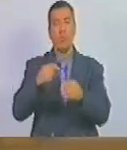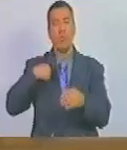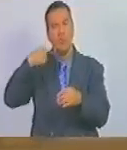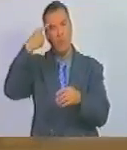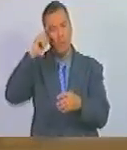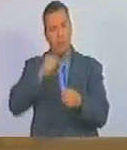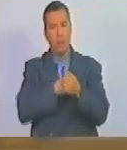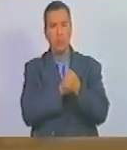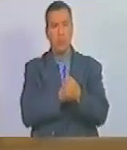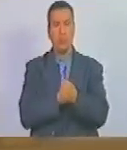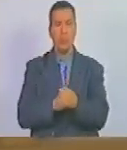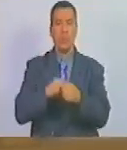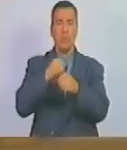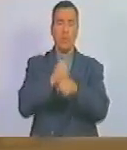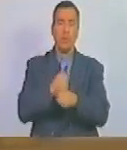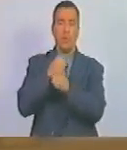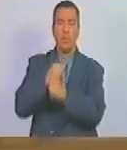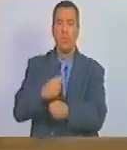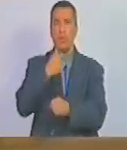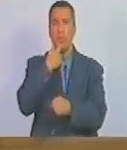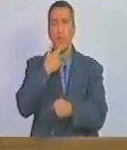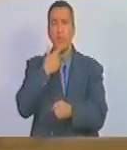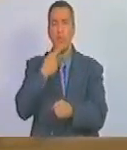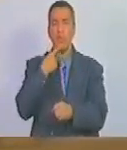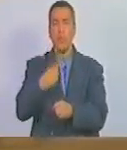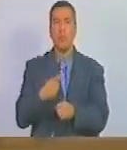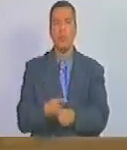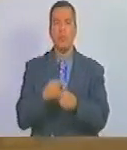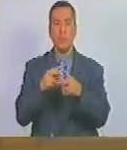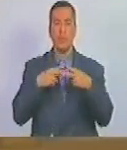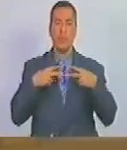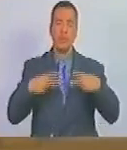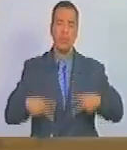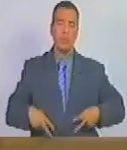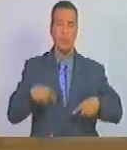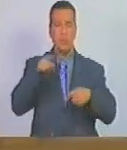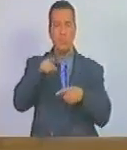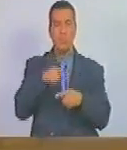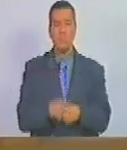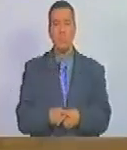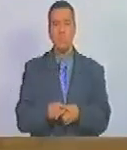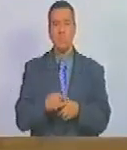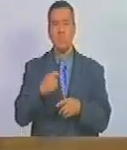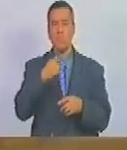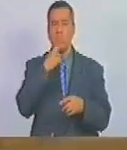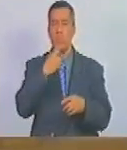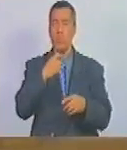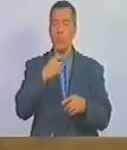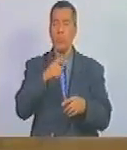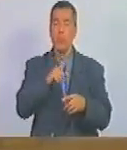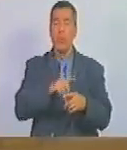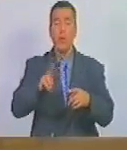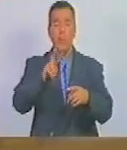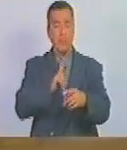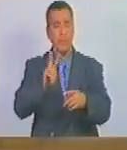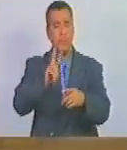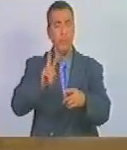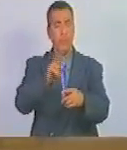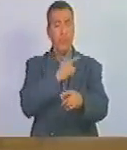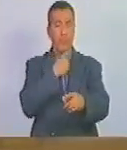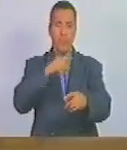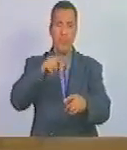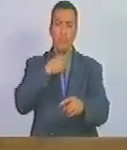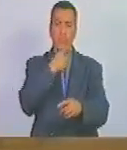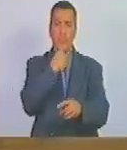amar era el verbo más bello dímelo me va la vida en ello con el verbo amor de amar en los